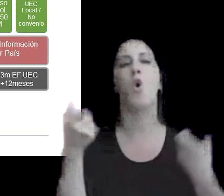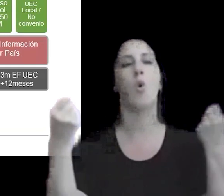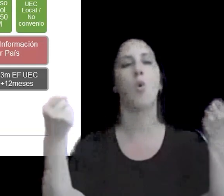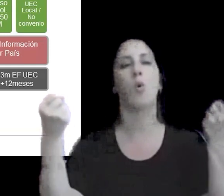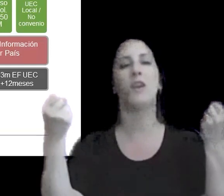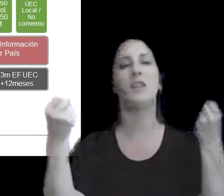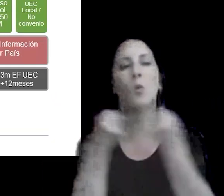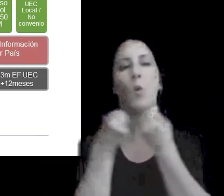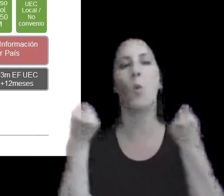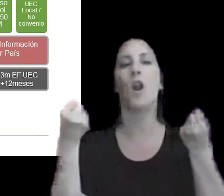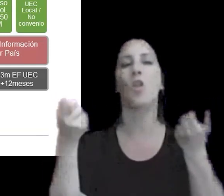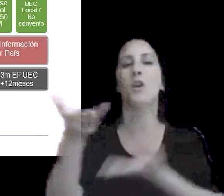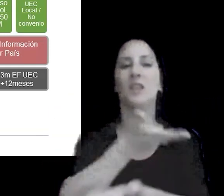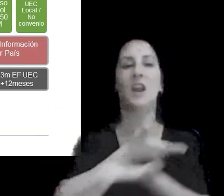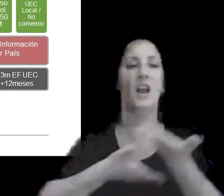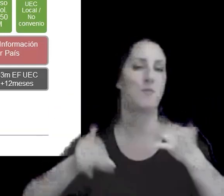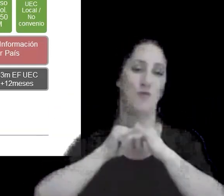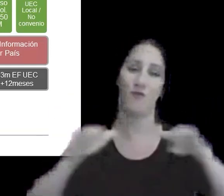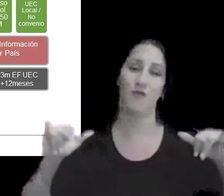información